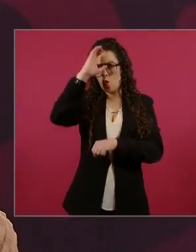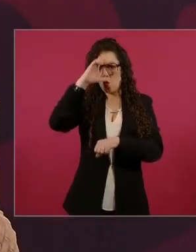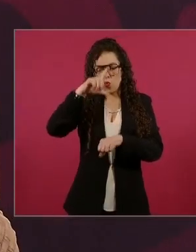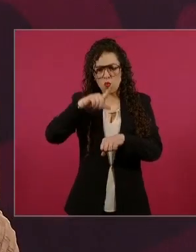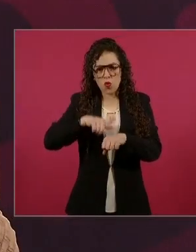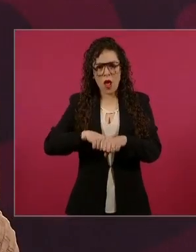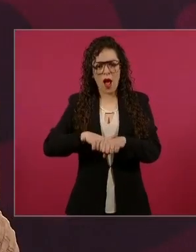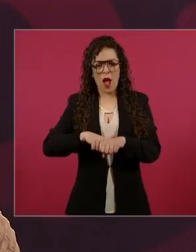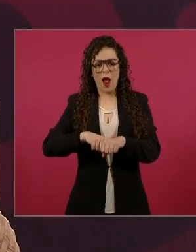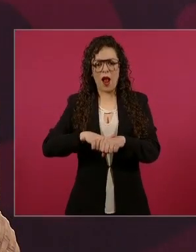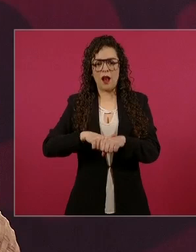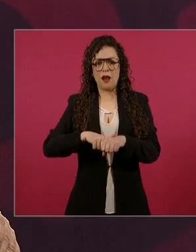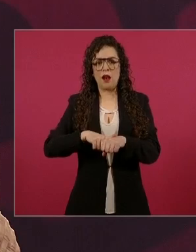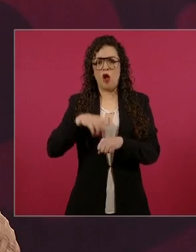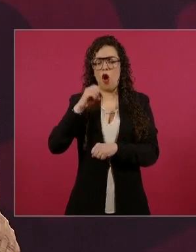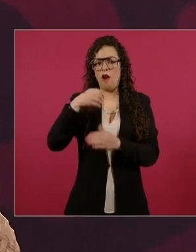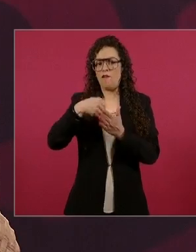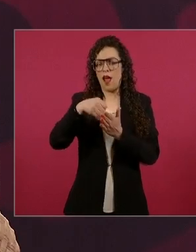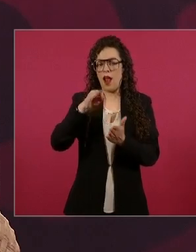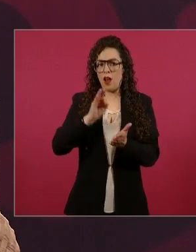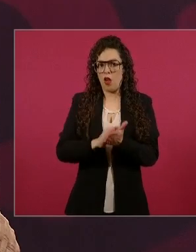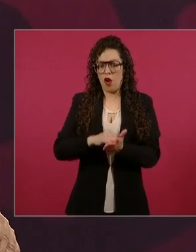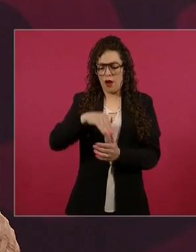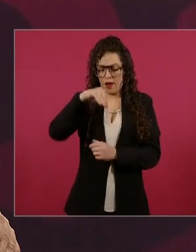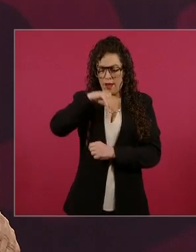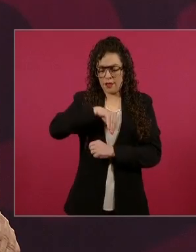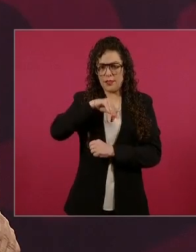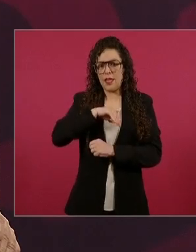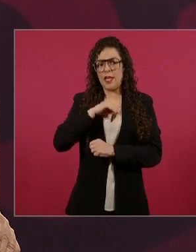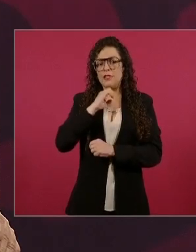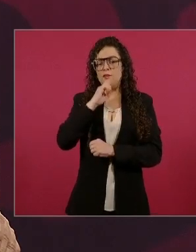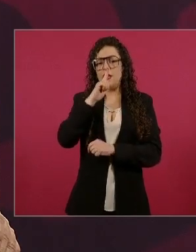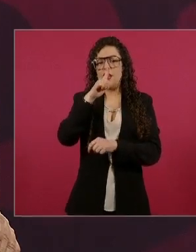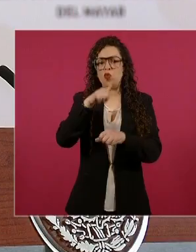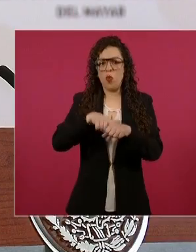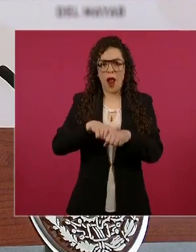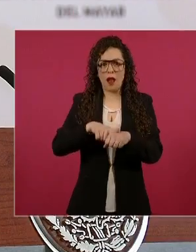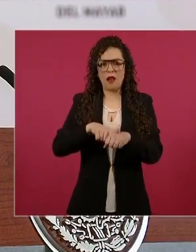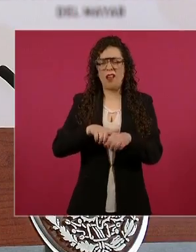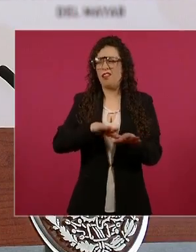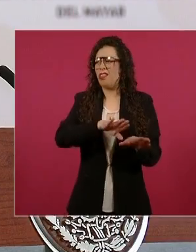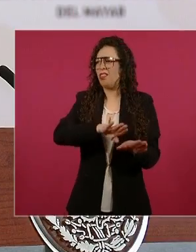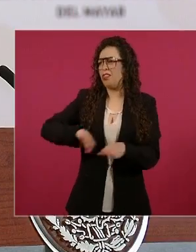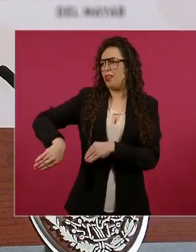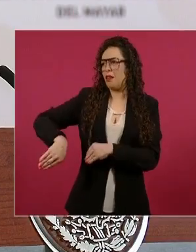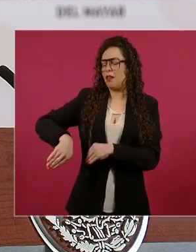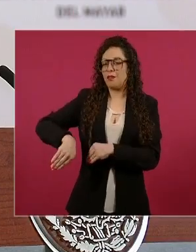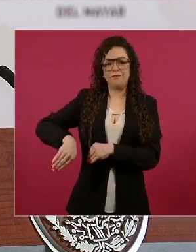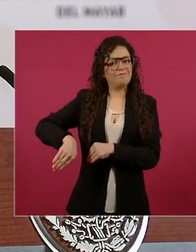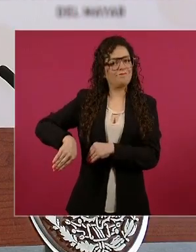ni valores espirituales. Esa es una modernidad malentendida.